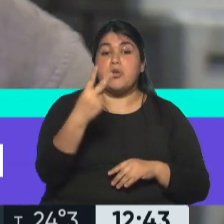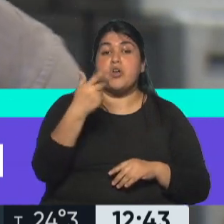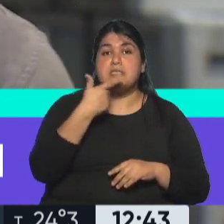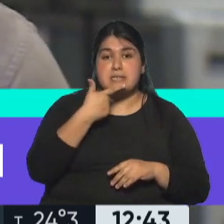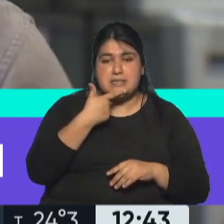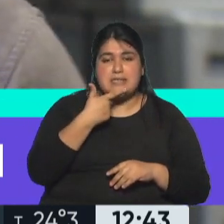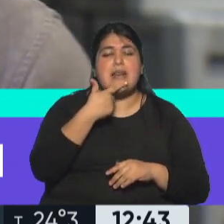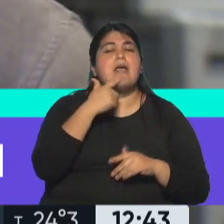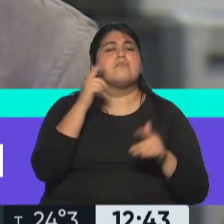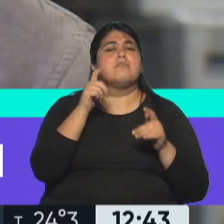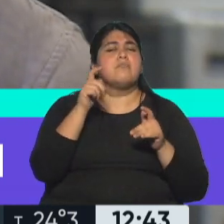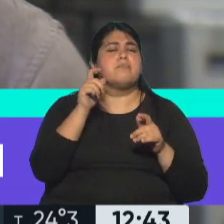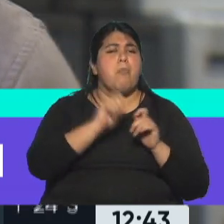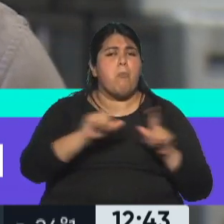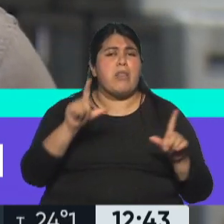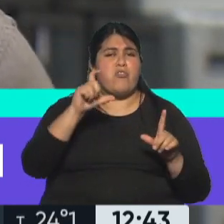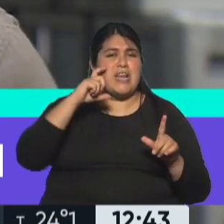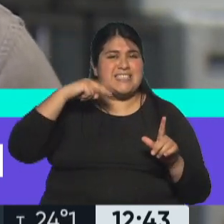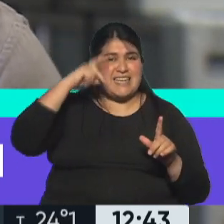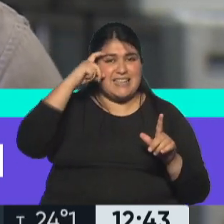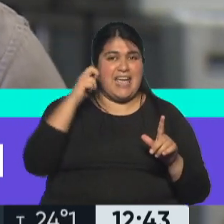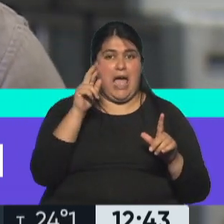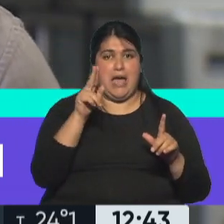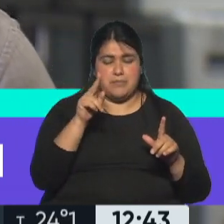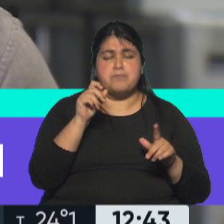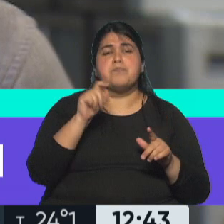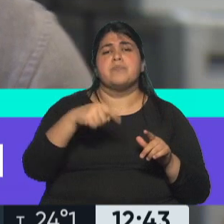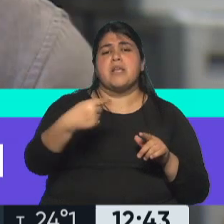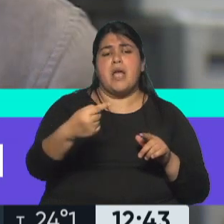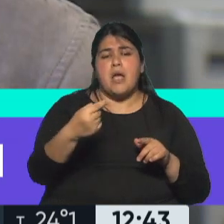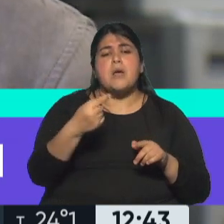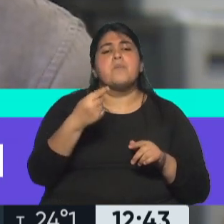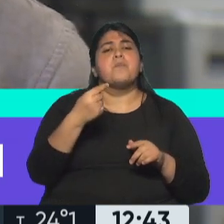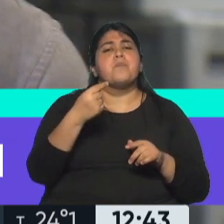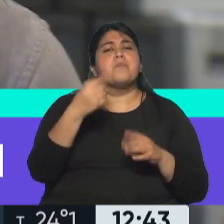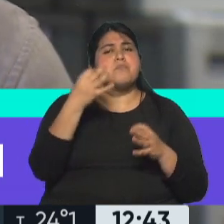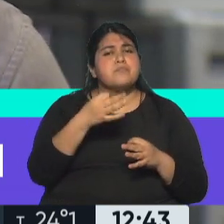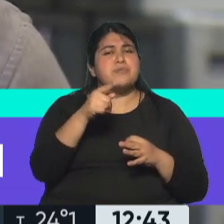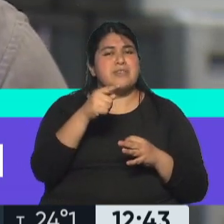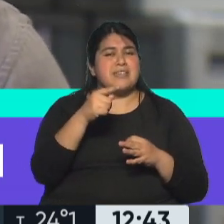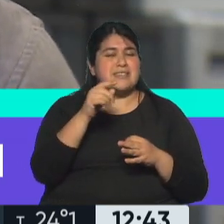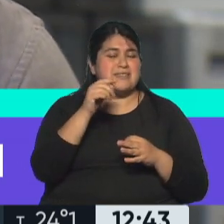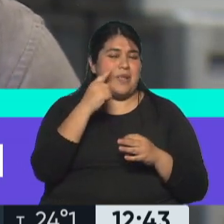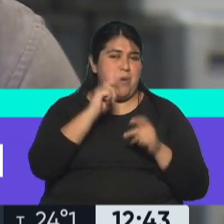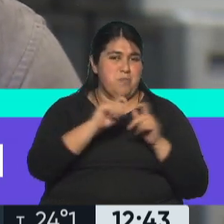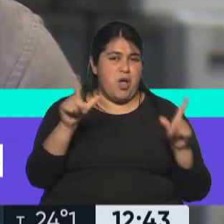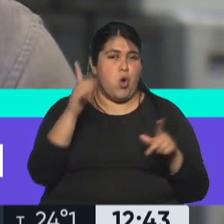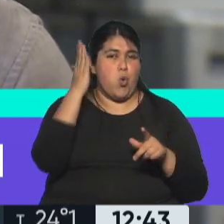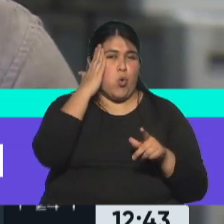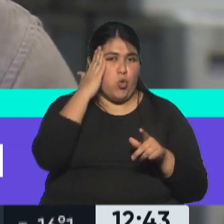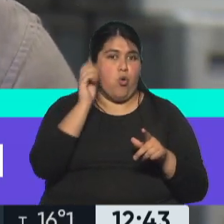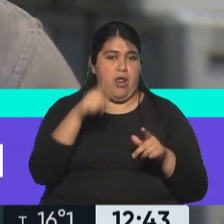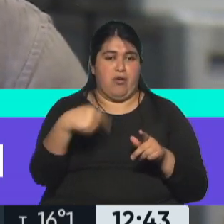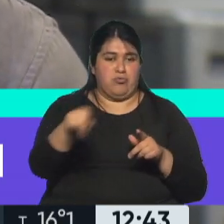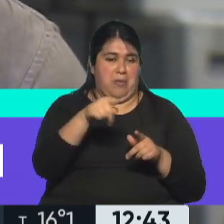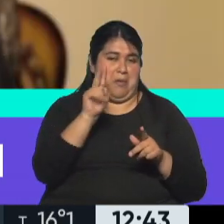Cinear, pero vamos a hacer un preestreno el 24 de agosto por la plataforma Vivamos Cultura, totalmente gratuita, así que los